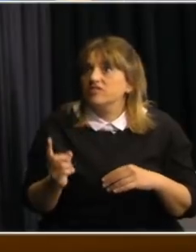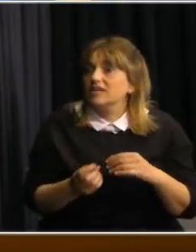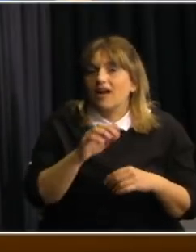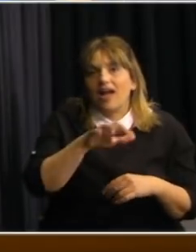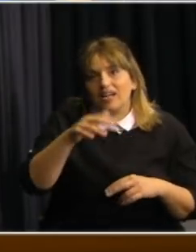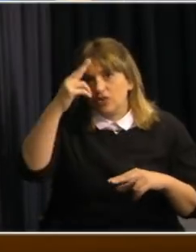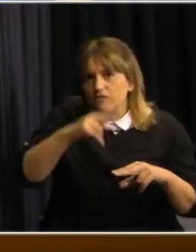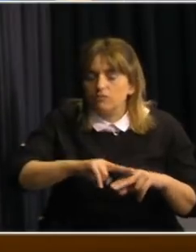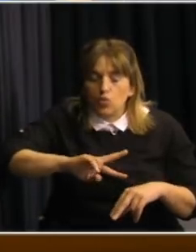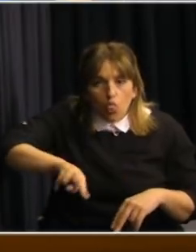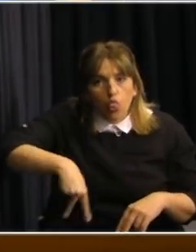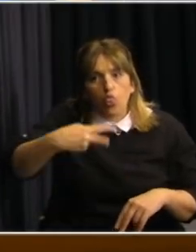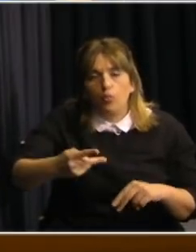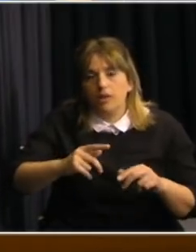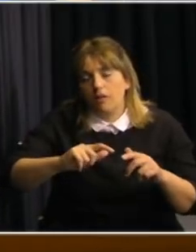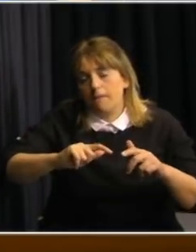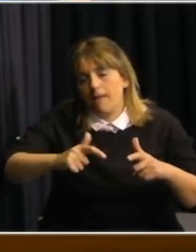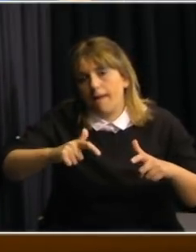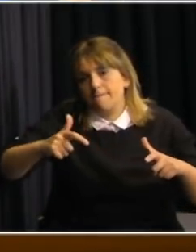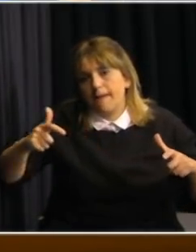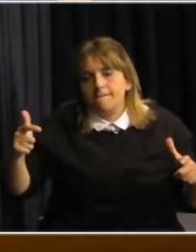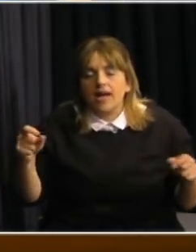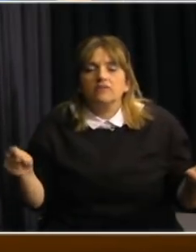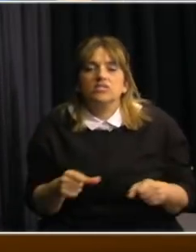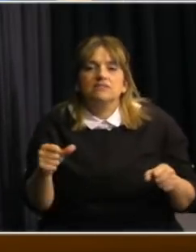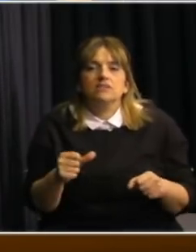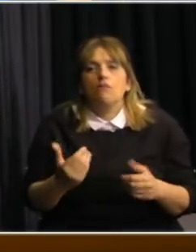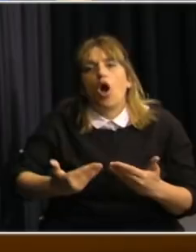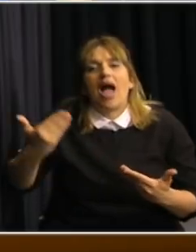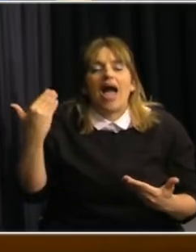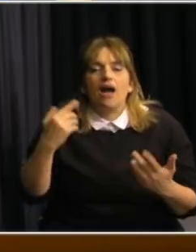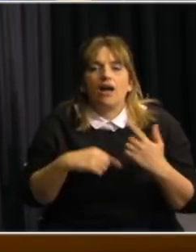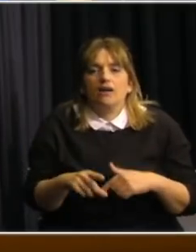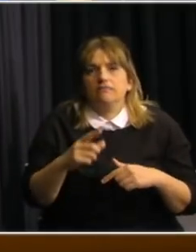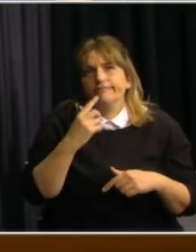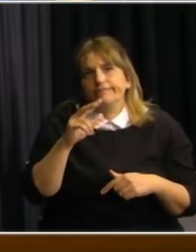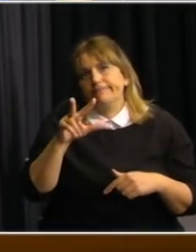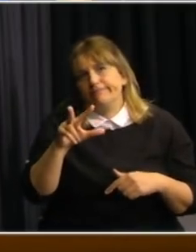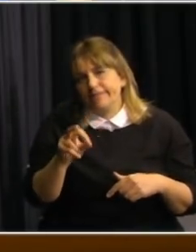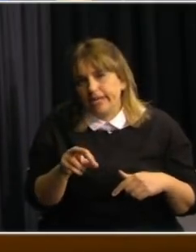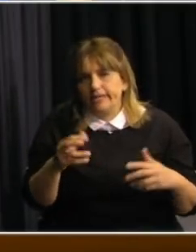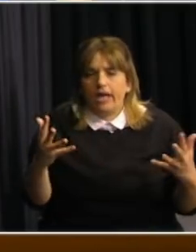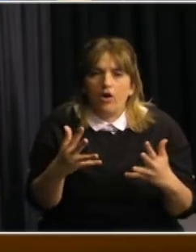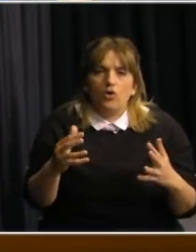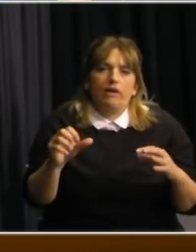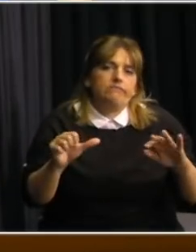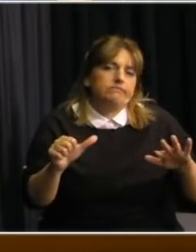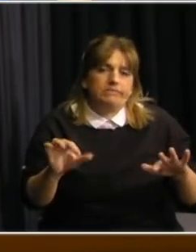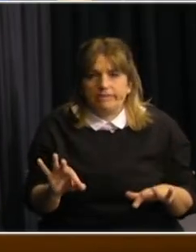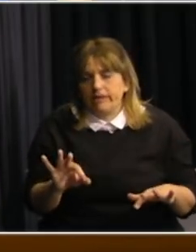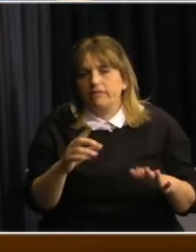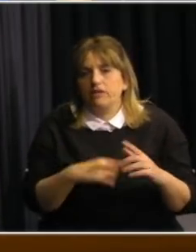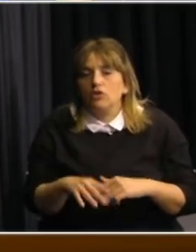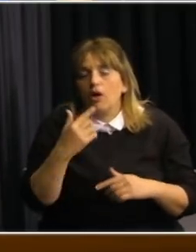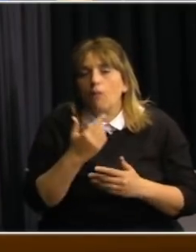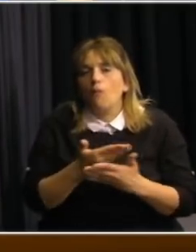duplicó más o menos los niveles de incidencia, pasamos de lo que era un pico, antes un pico era de 30 y pico, ahora tenemos tenido pico de 60 y pico, y